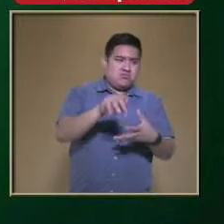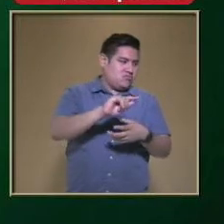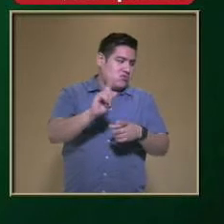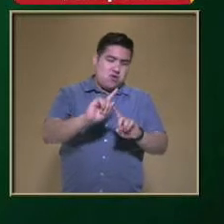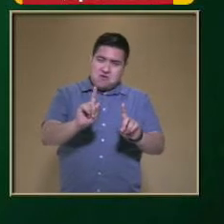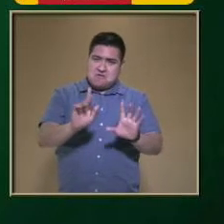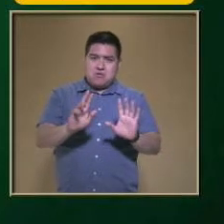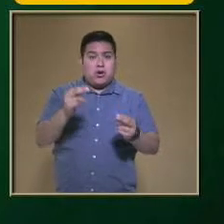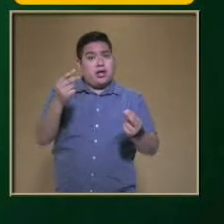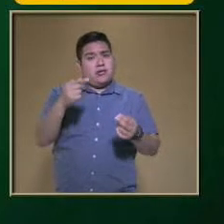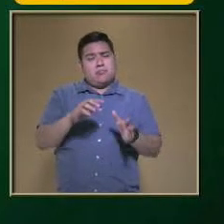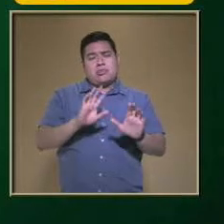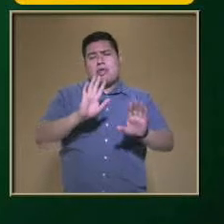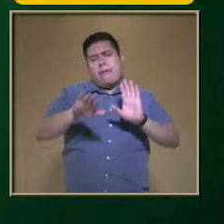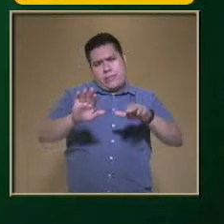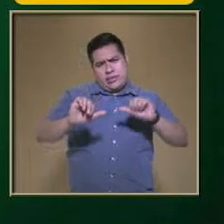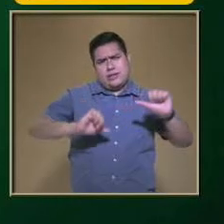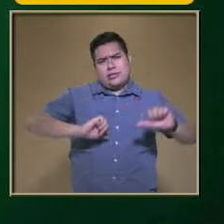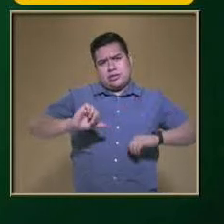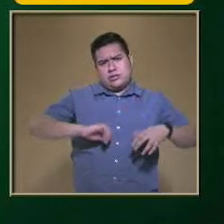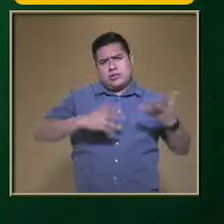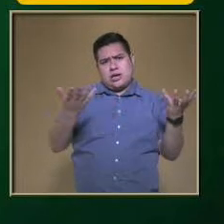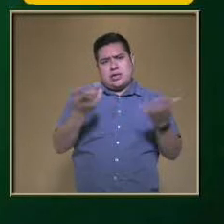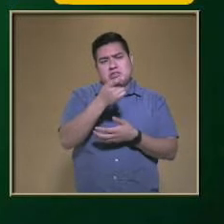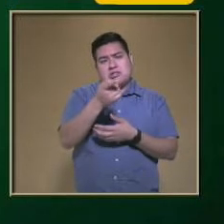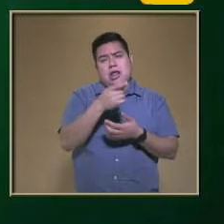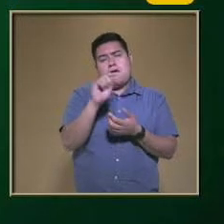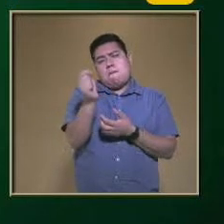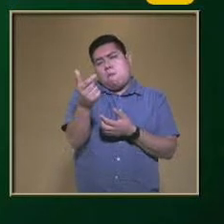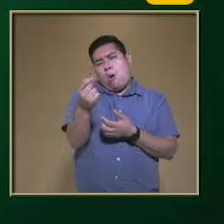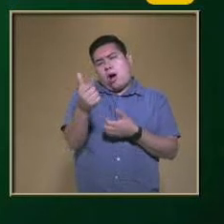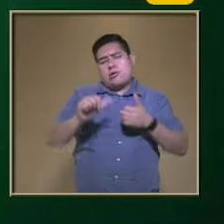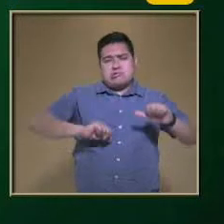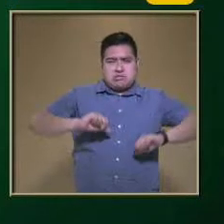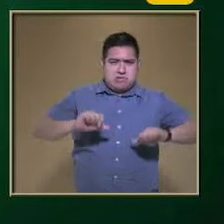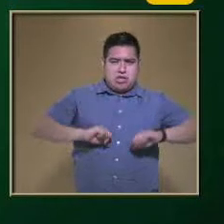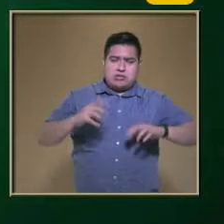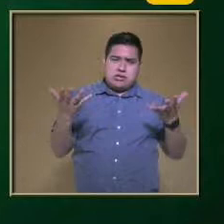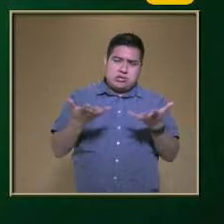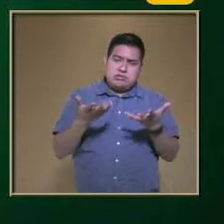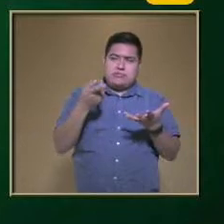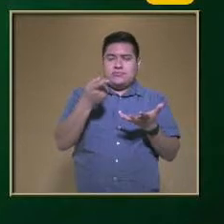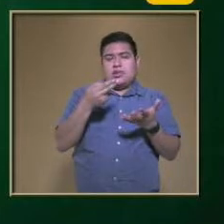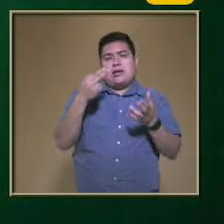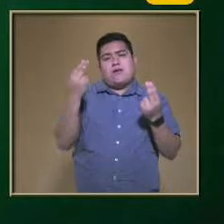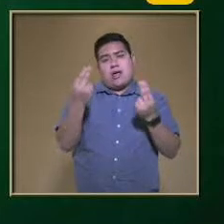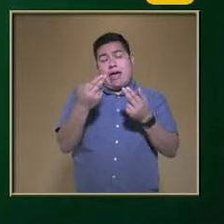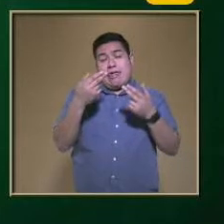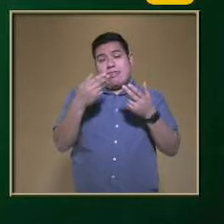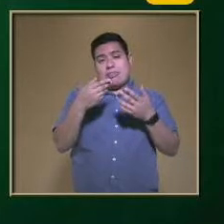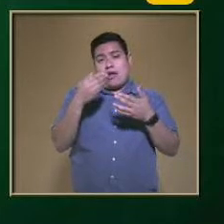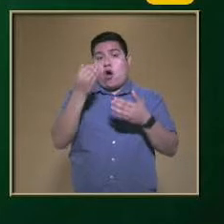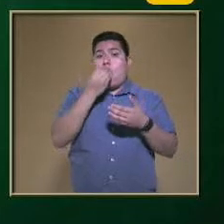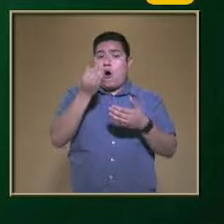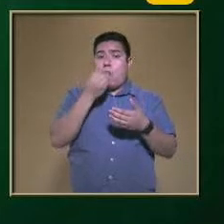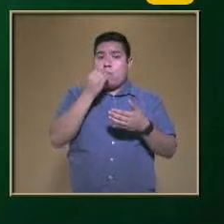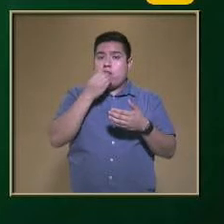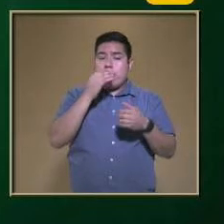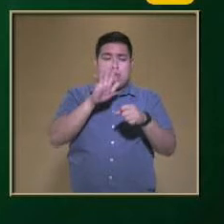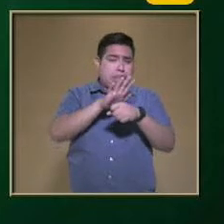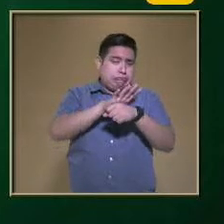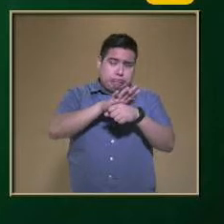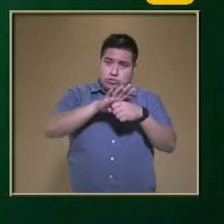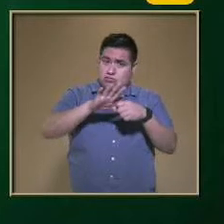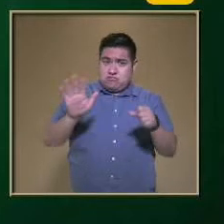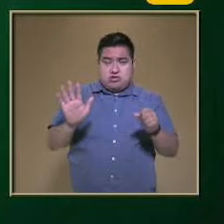actividades Que nosotros realicemos Si realizamos Pocas actividades Pues necesitaremos Una dieta Suficiente